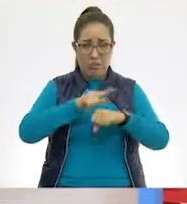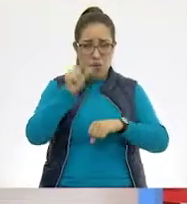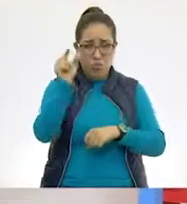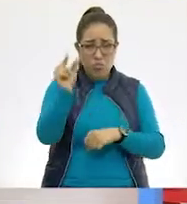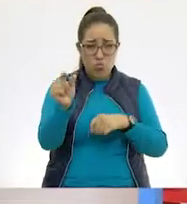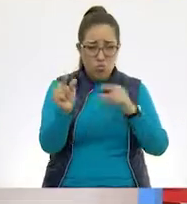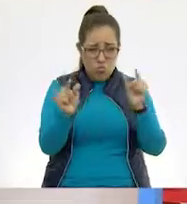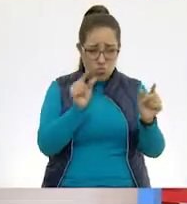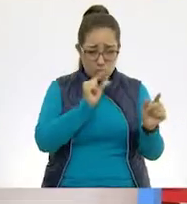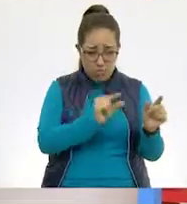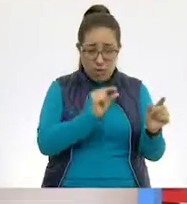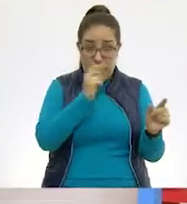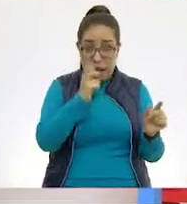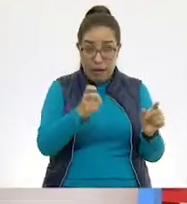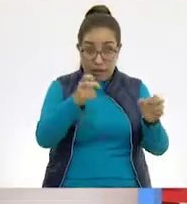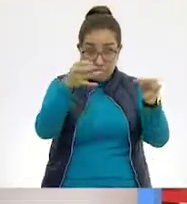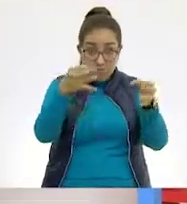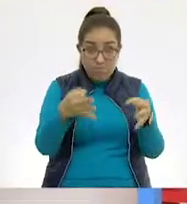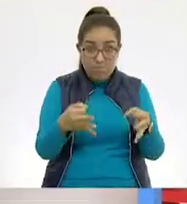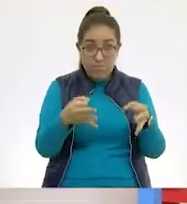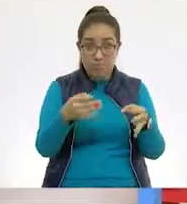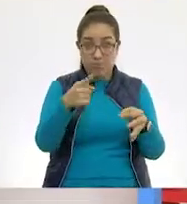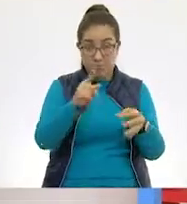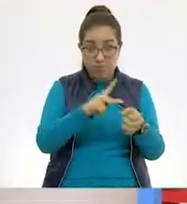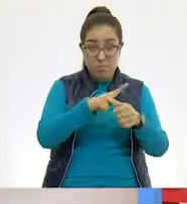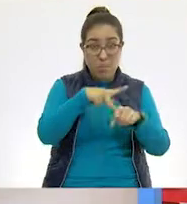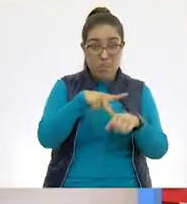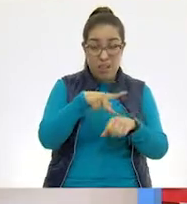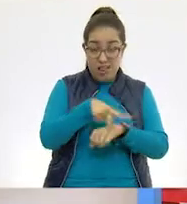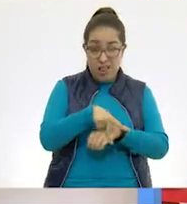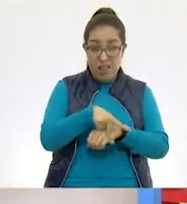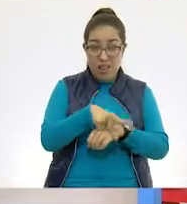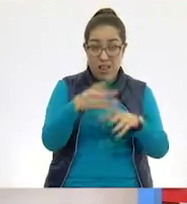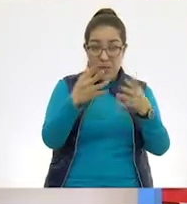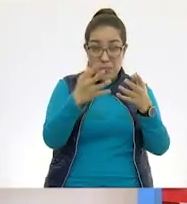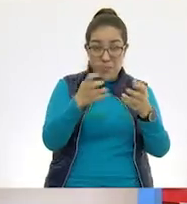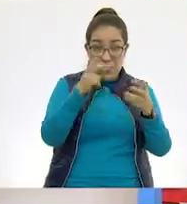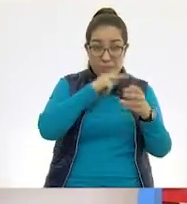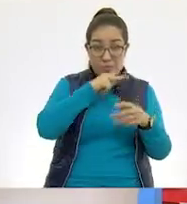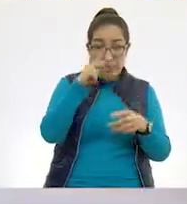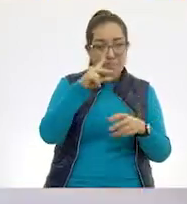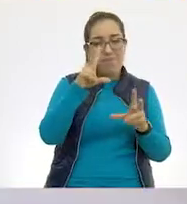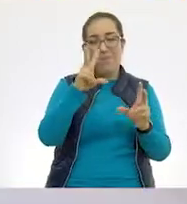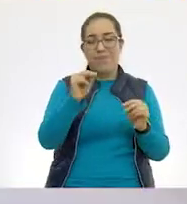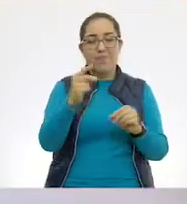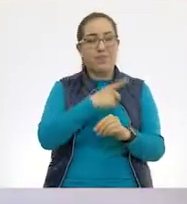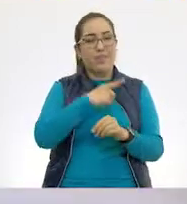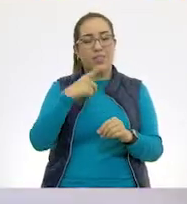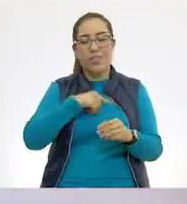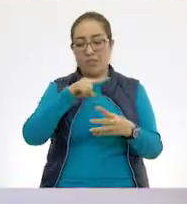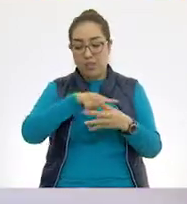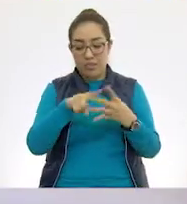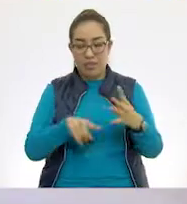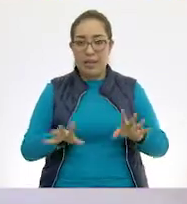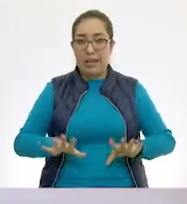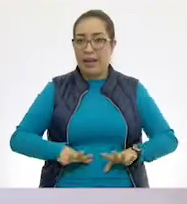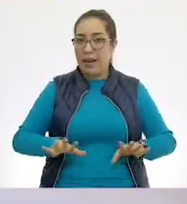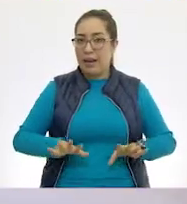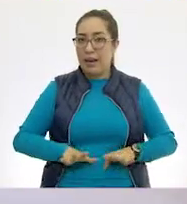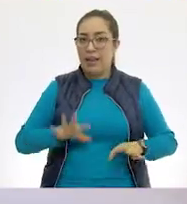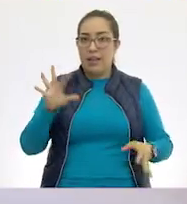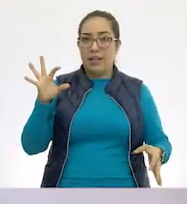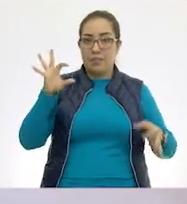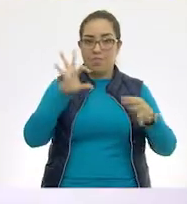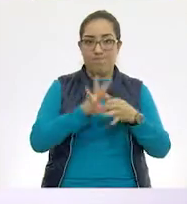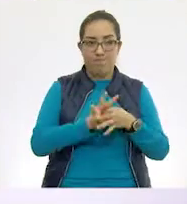significa que por ser pequeños respiren por la piel. Por eso tienen que cumplir con diferentes características. Tienes razón. Ok. Vamos con